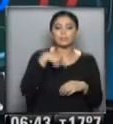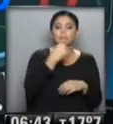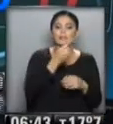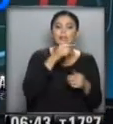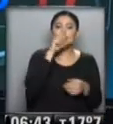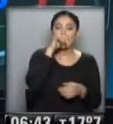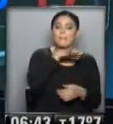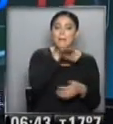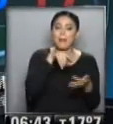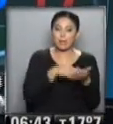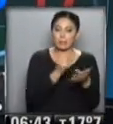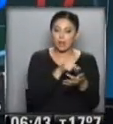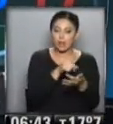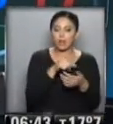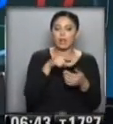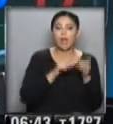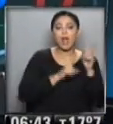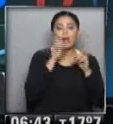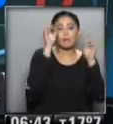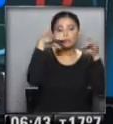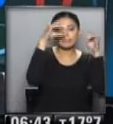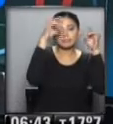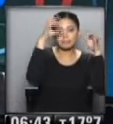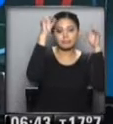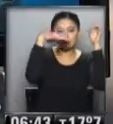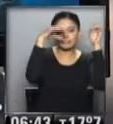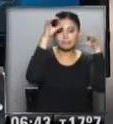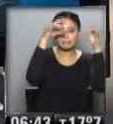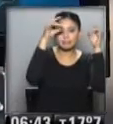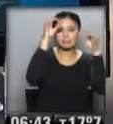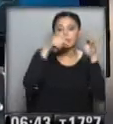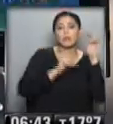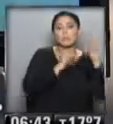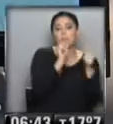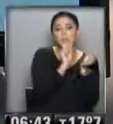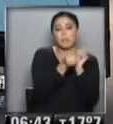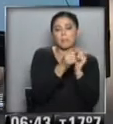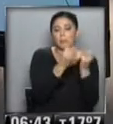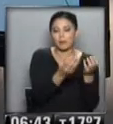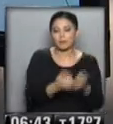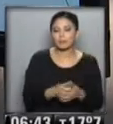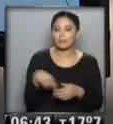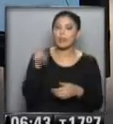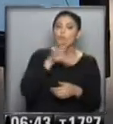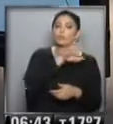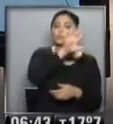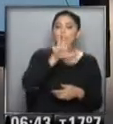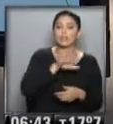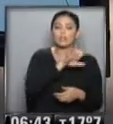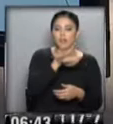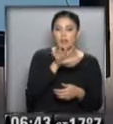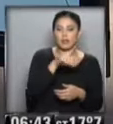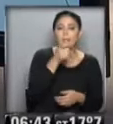...en La Pampa, algunas gotitas todavía van a caer... ...con tendencia a mejorar, y nos vamos a la región de Cuyo...